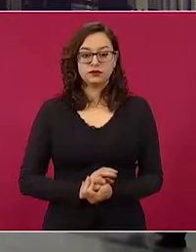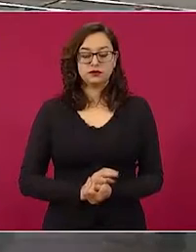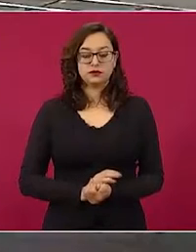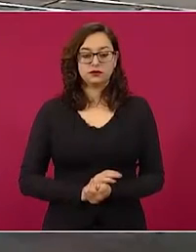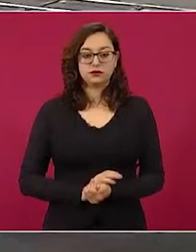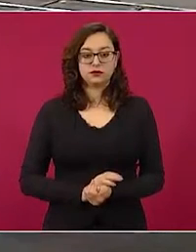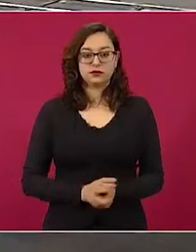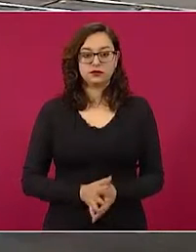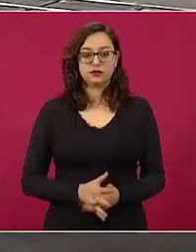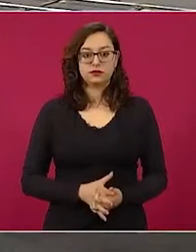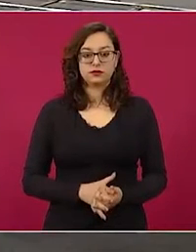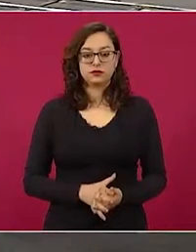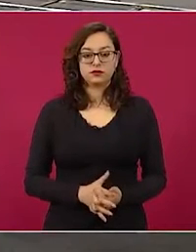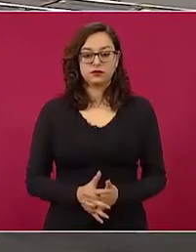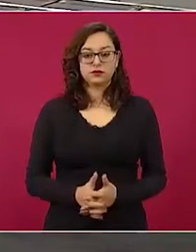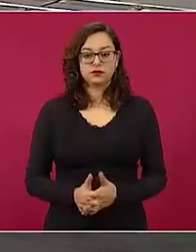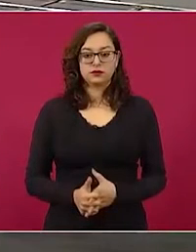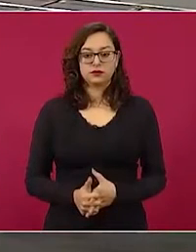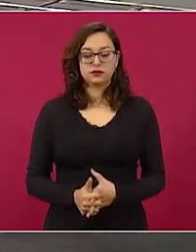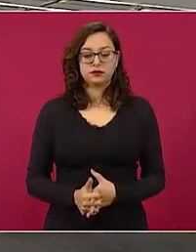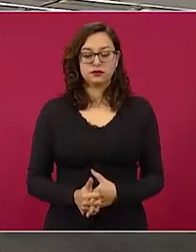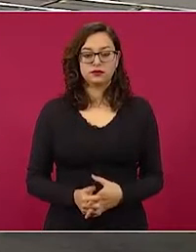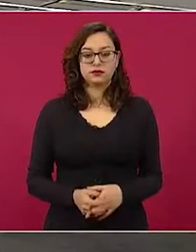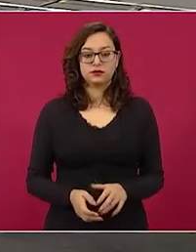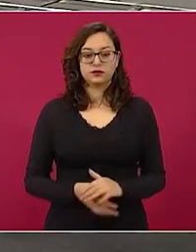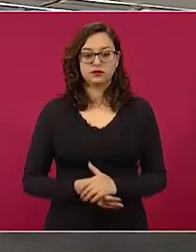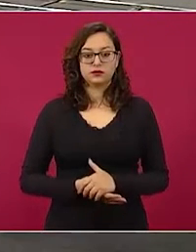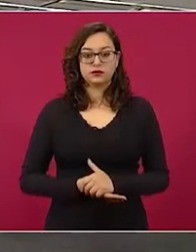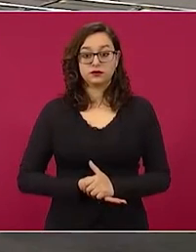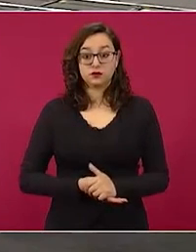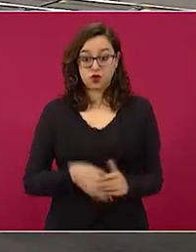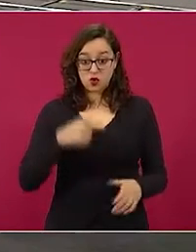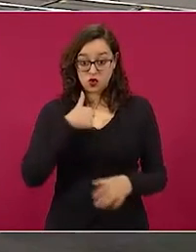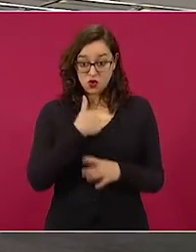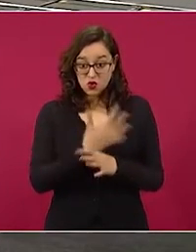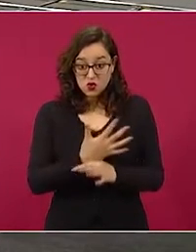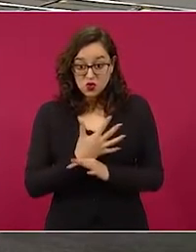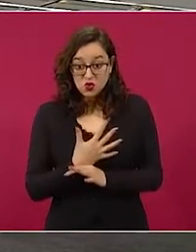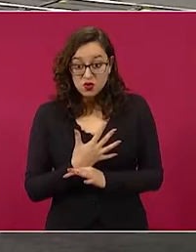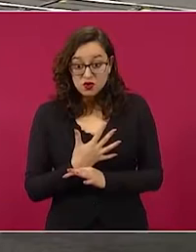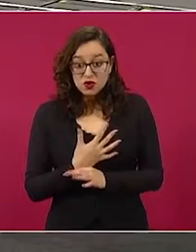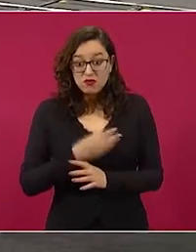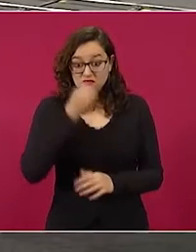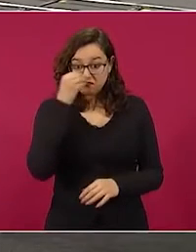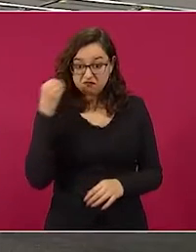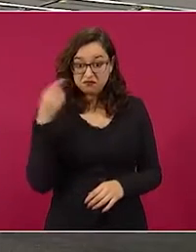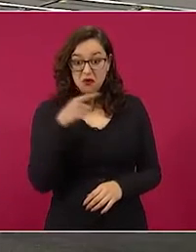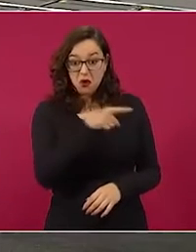yo no dije eso, yo no lo culpé,